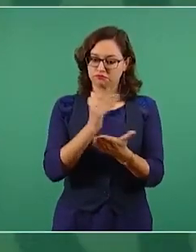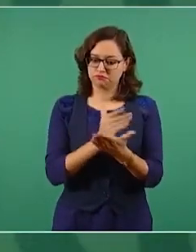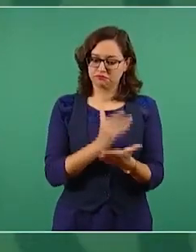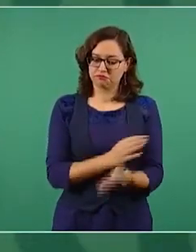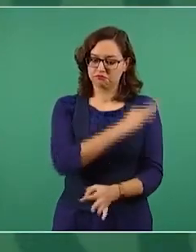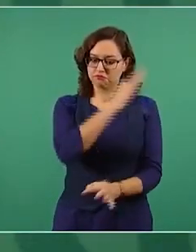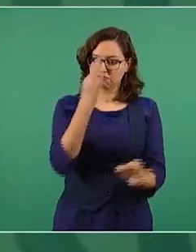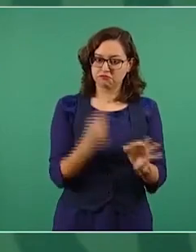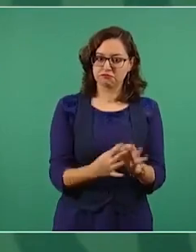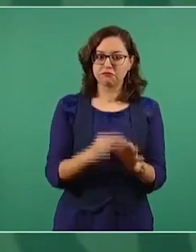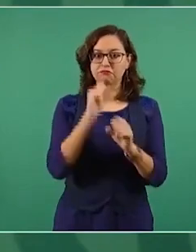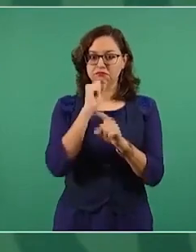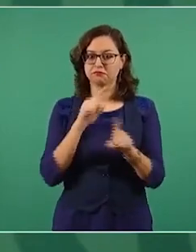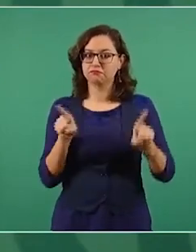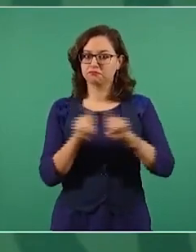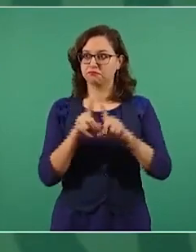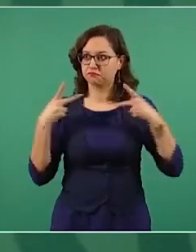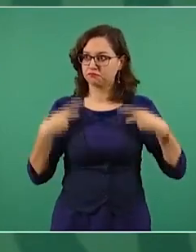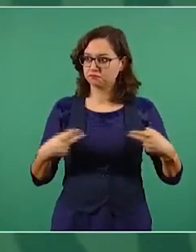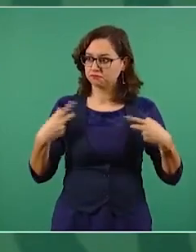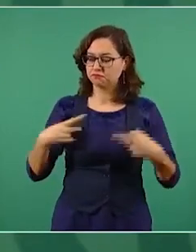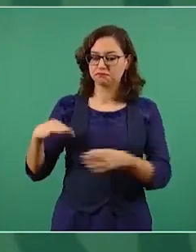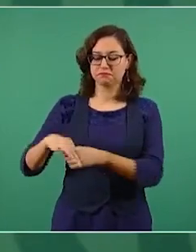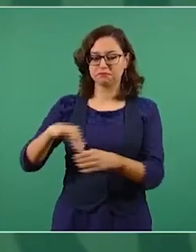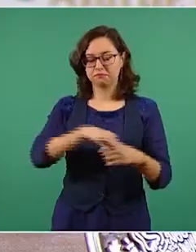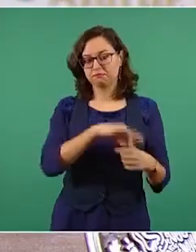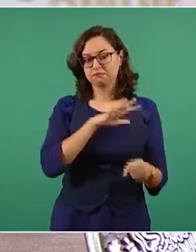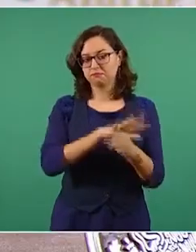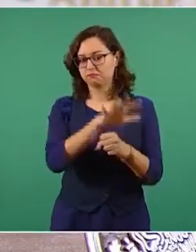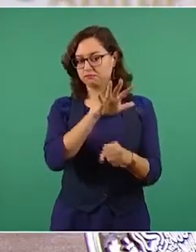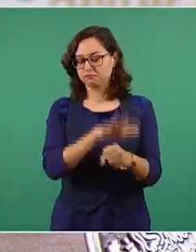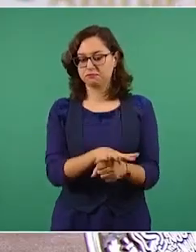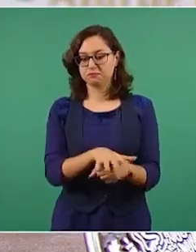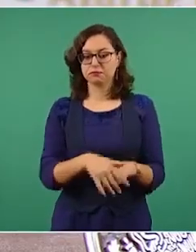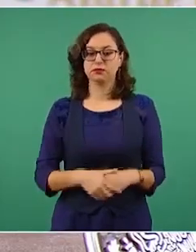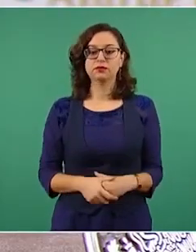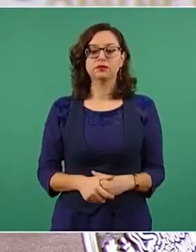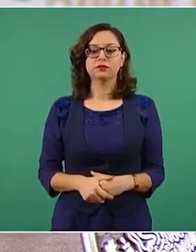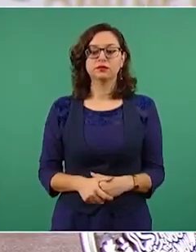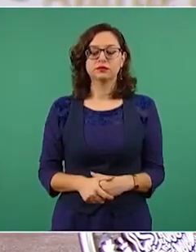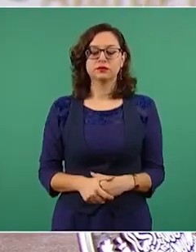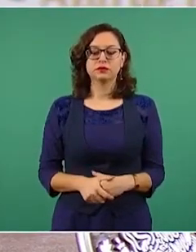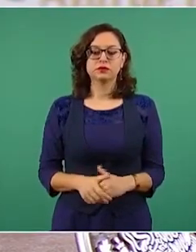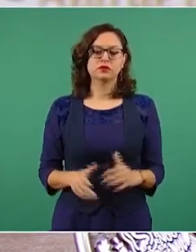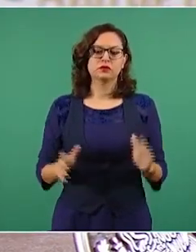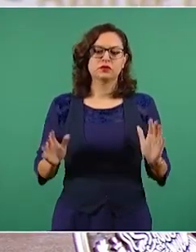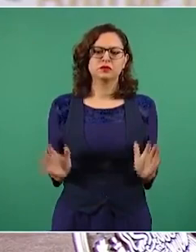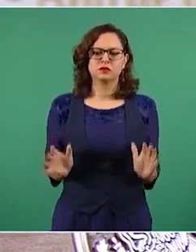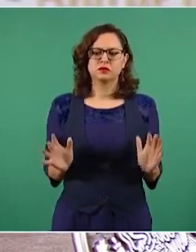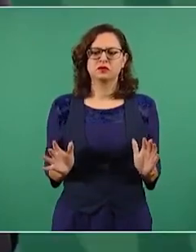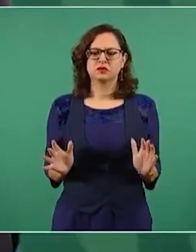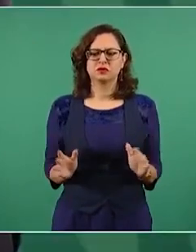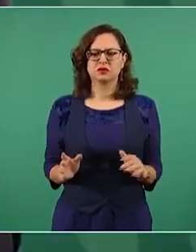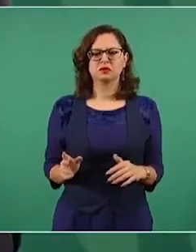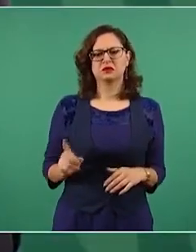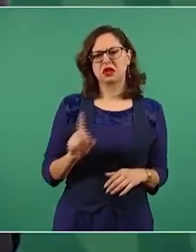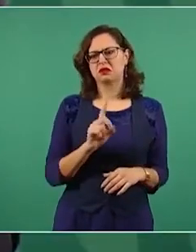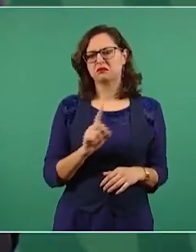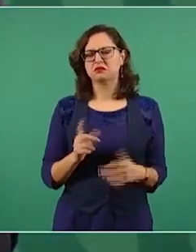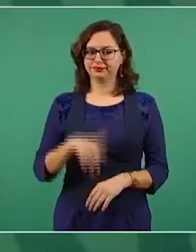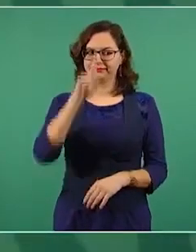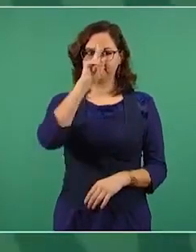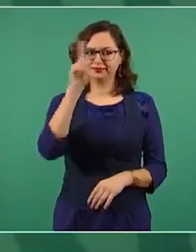suficiente, sean de la tendencia que sean.